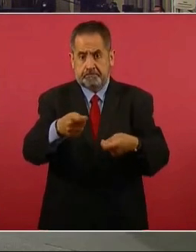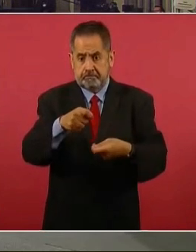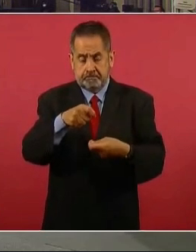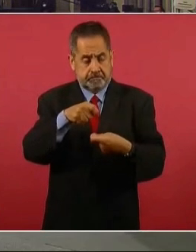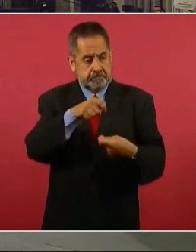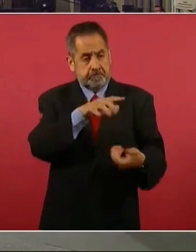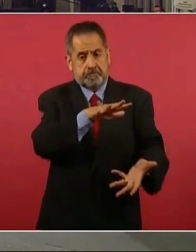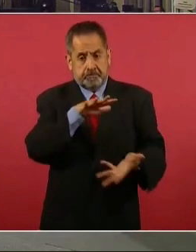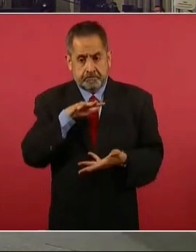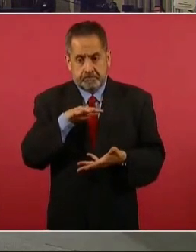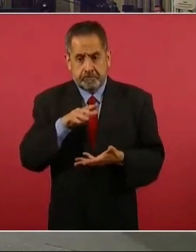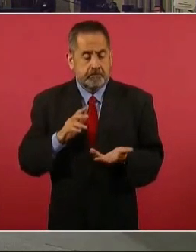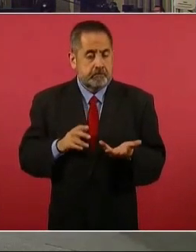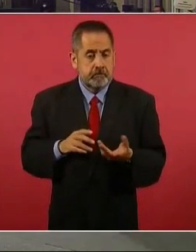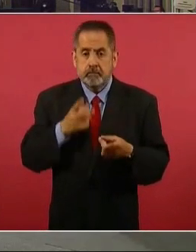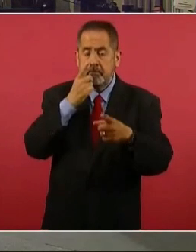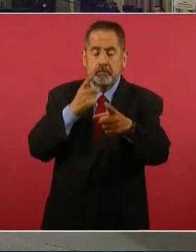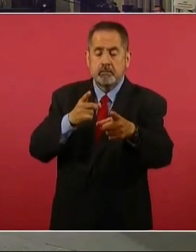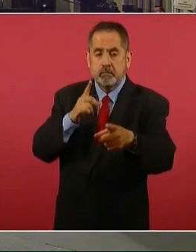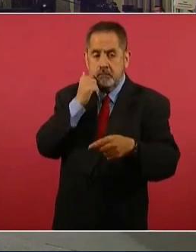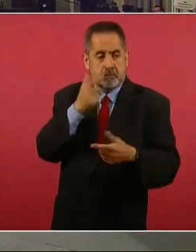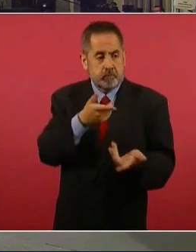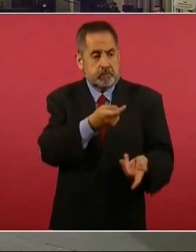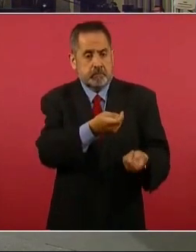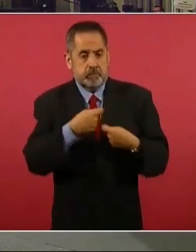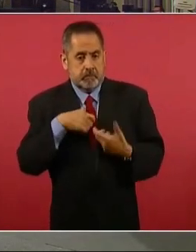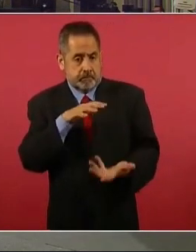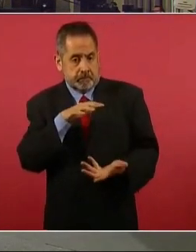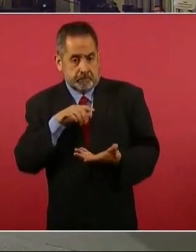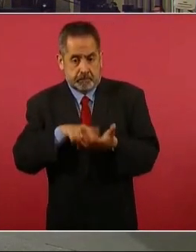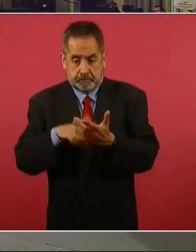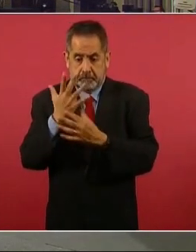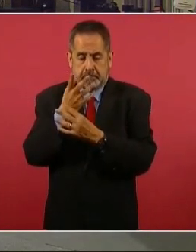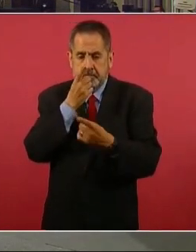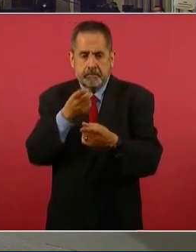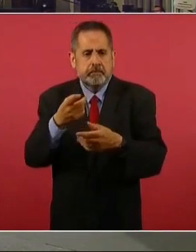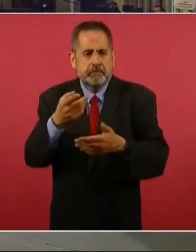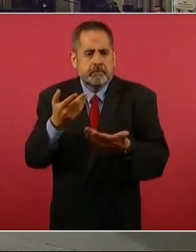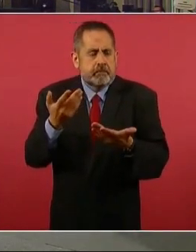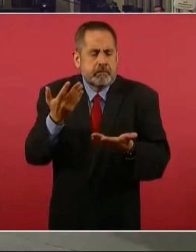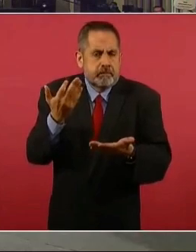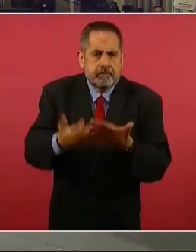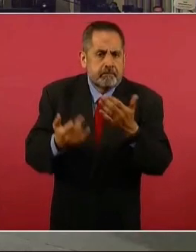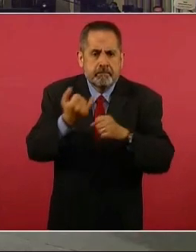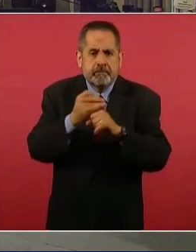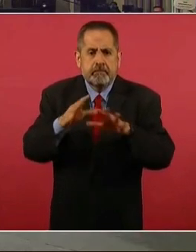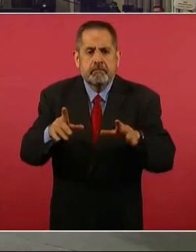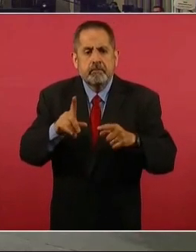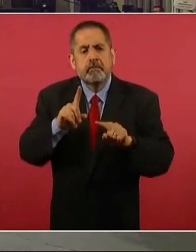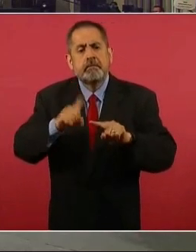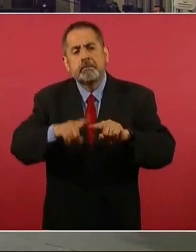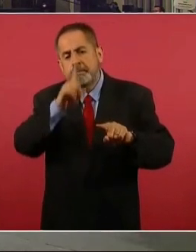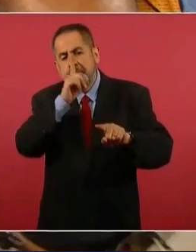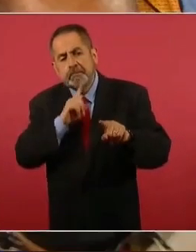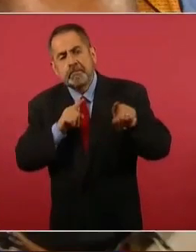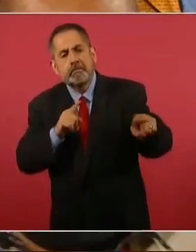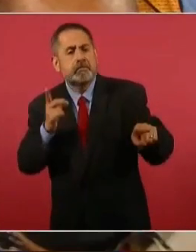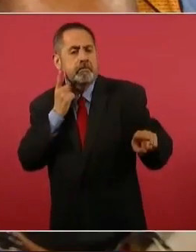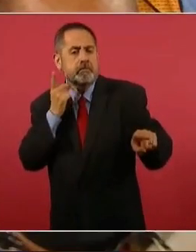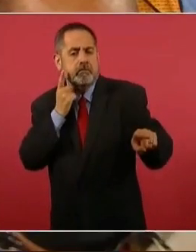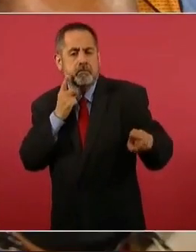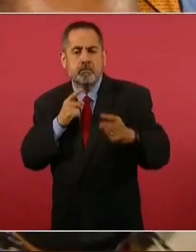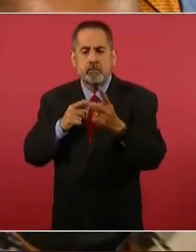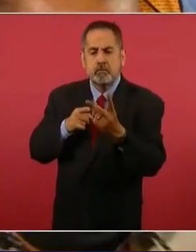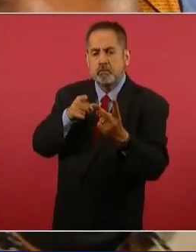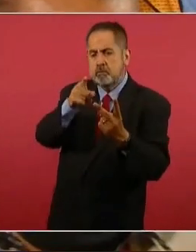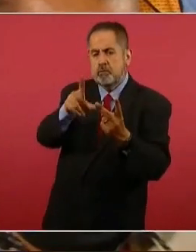recursos, pero dicen que usted no los quiere recibir. Ahí, ¿cuál sería la falta de información? O miente la Cámara de Diputados o